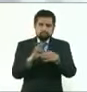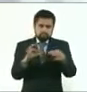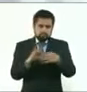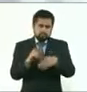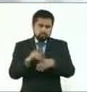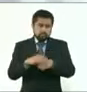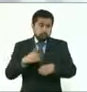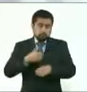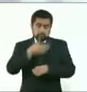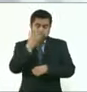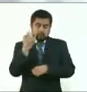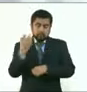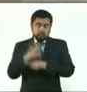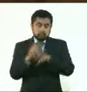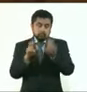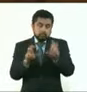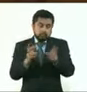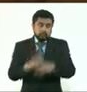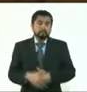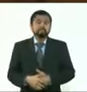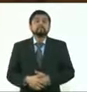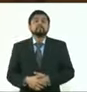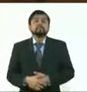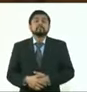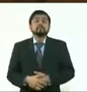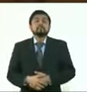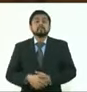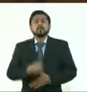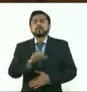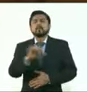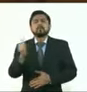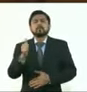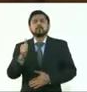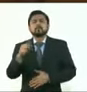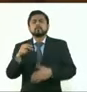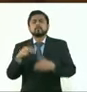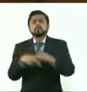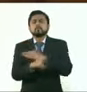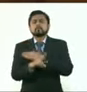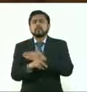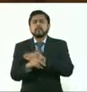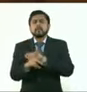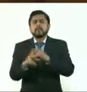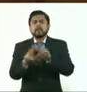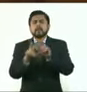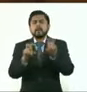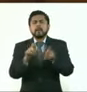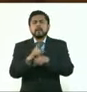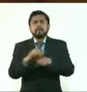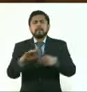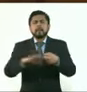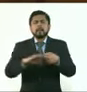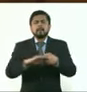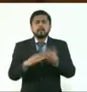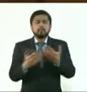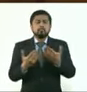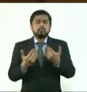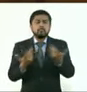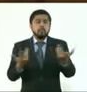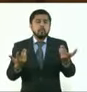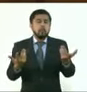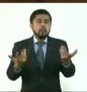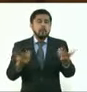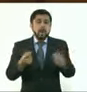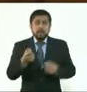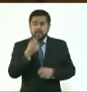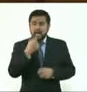en el lugar. Y rápidamente, ahí también en el metro nos dicen que en las farmacias del metro no hay ni paracetamol, para la gente que